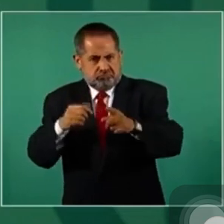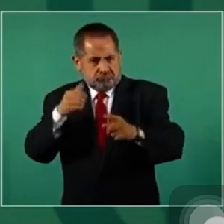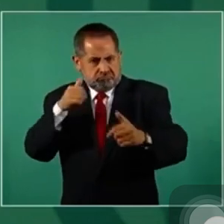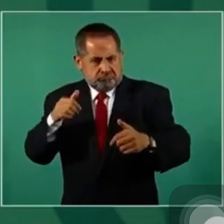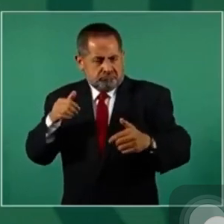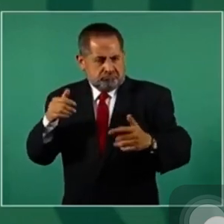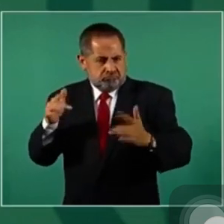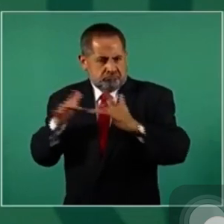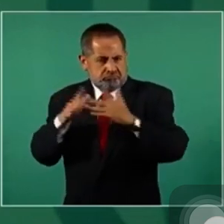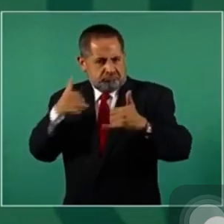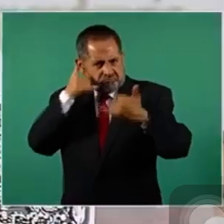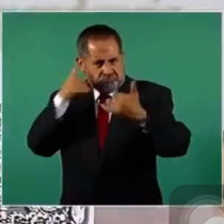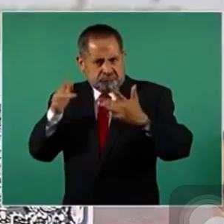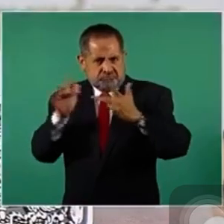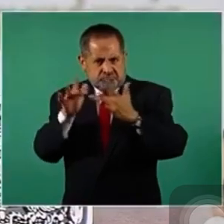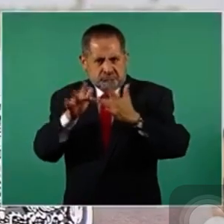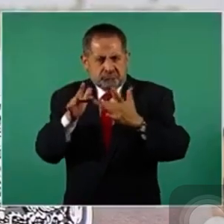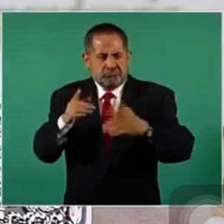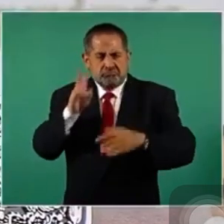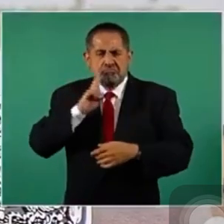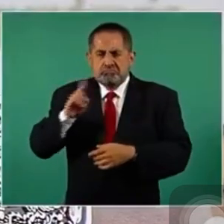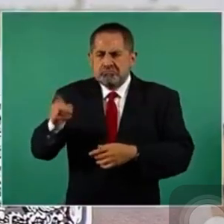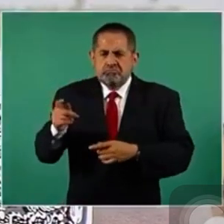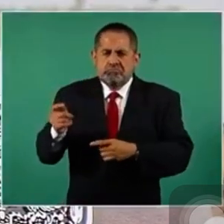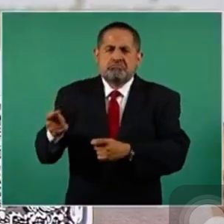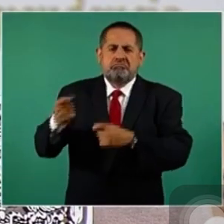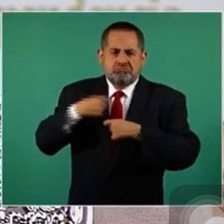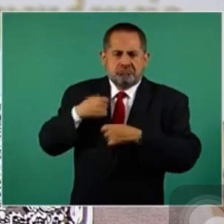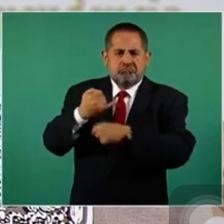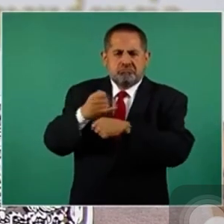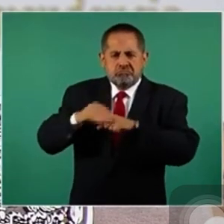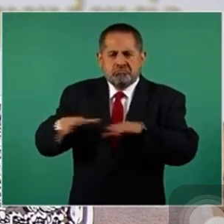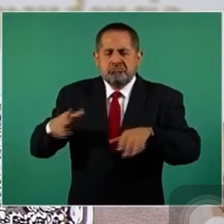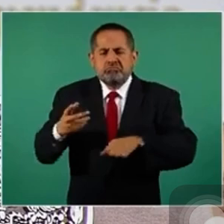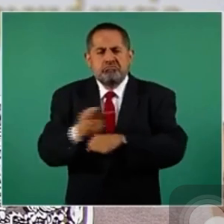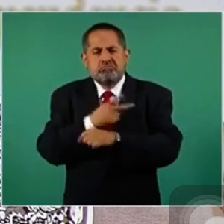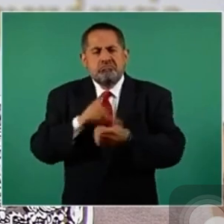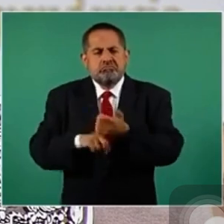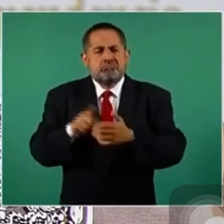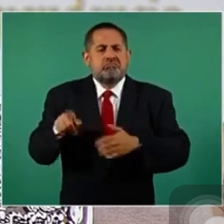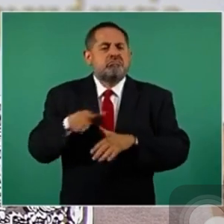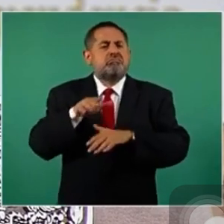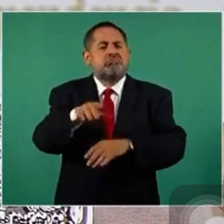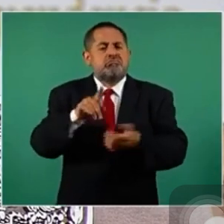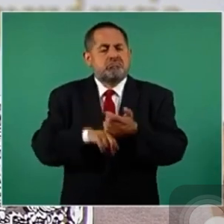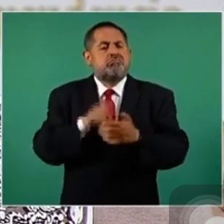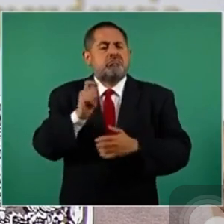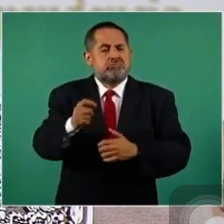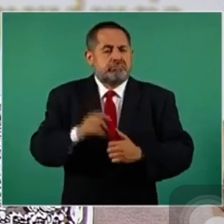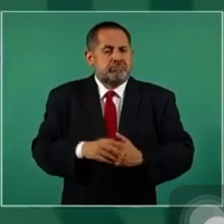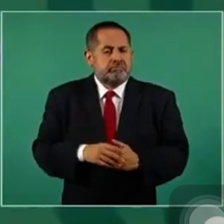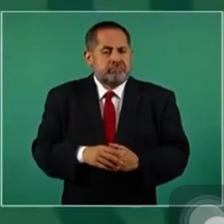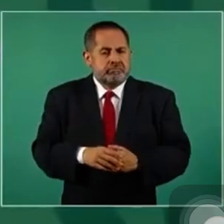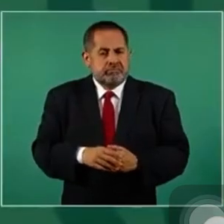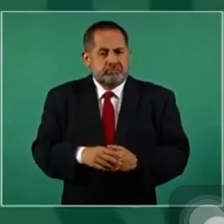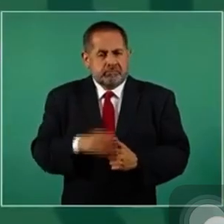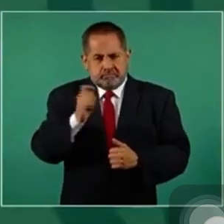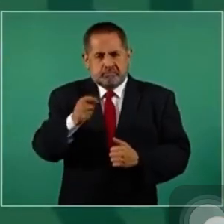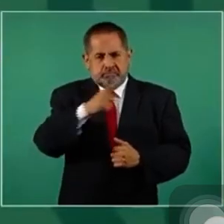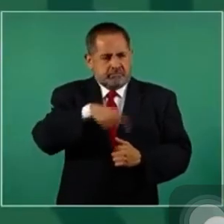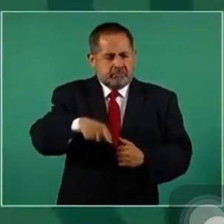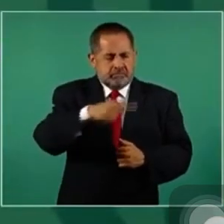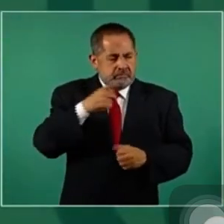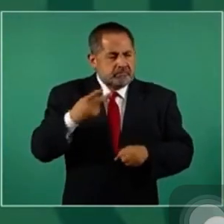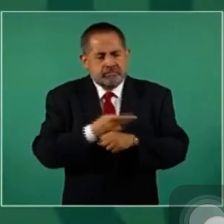y va a darnos un informe sobre esta